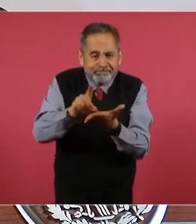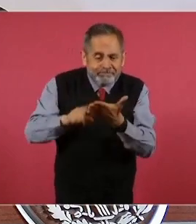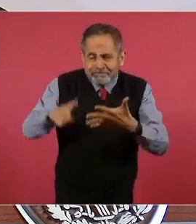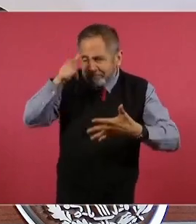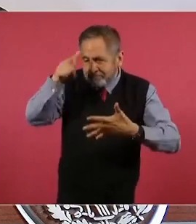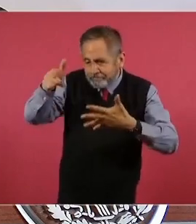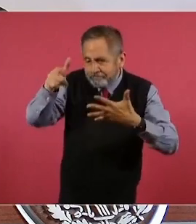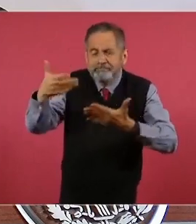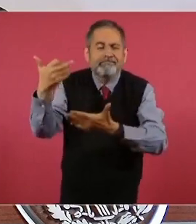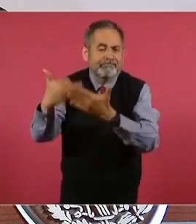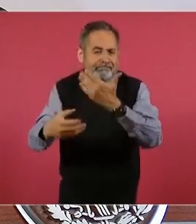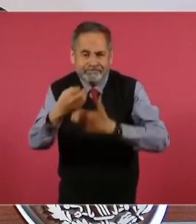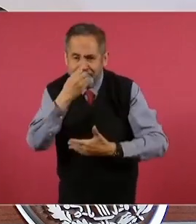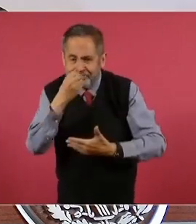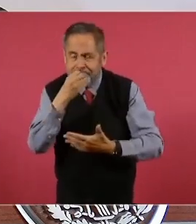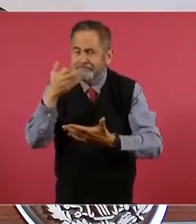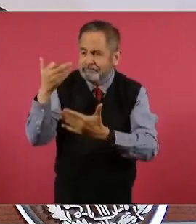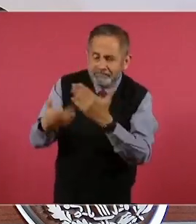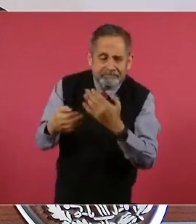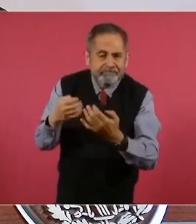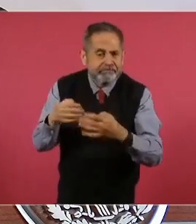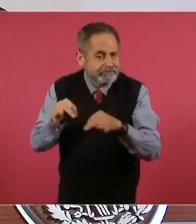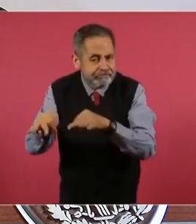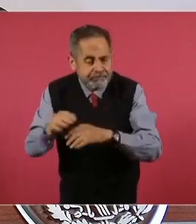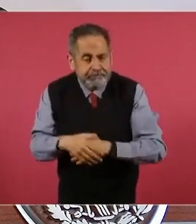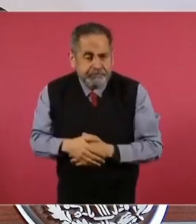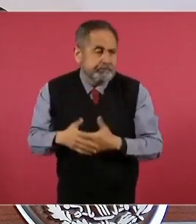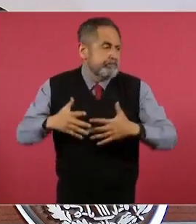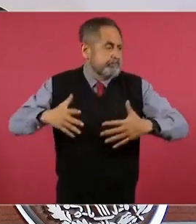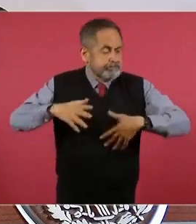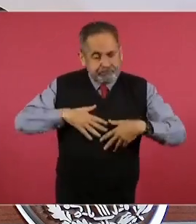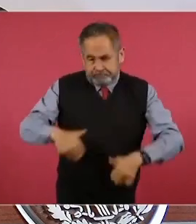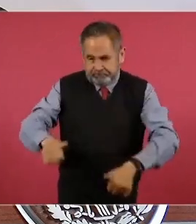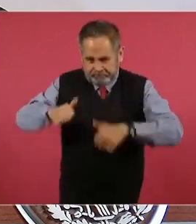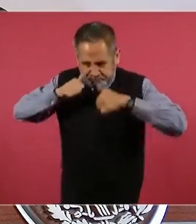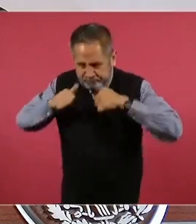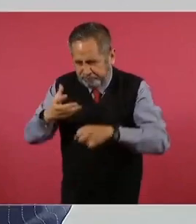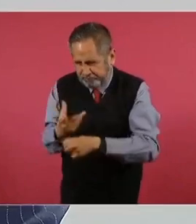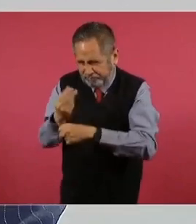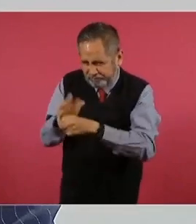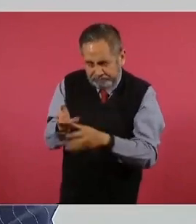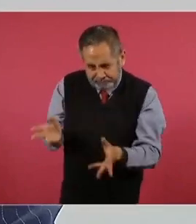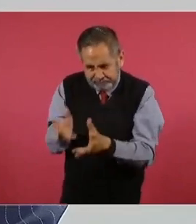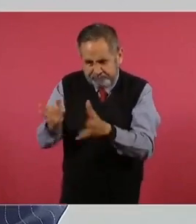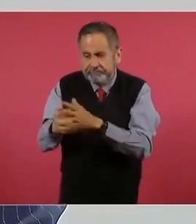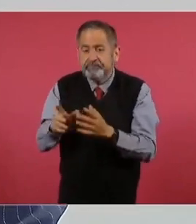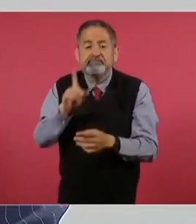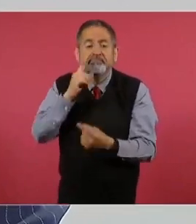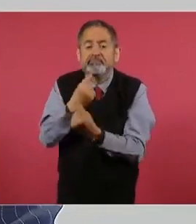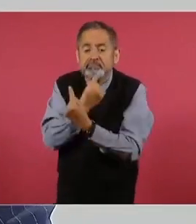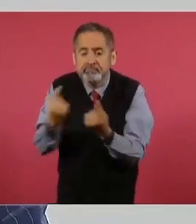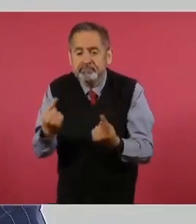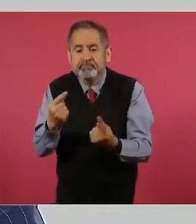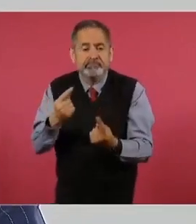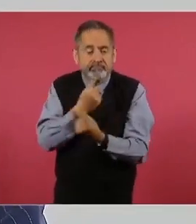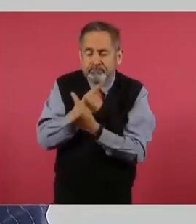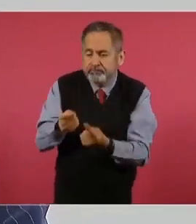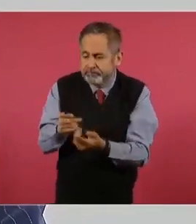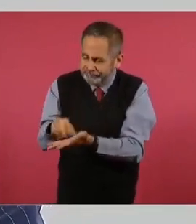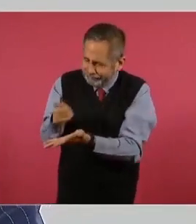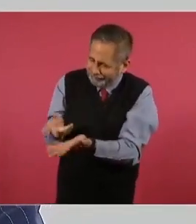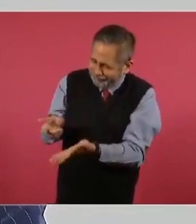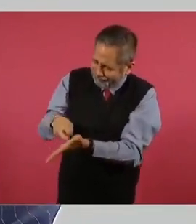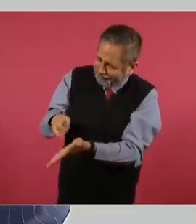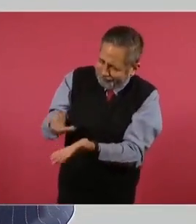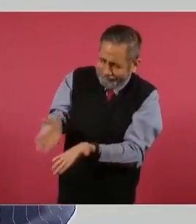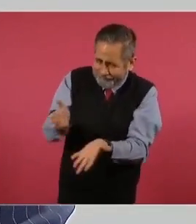alimentación y empleo. Las acciones se enfocaron en promover el retorno de niñas y niños a la primaria y a